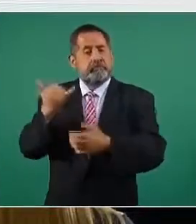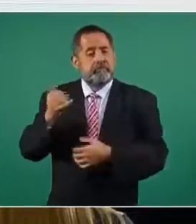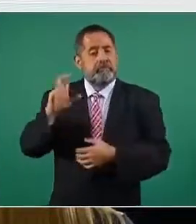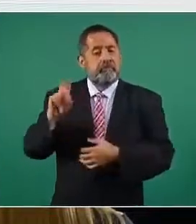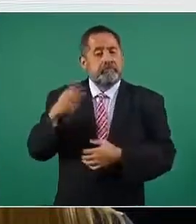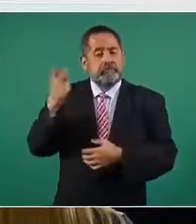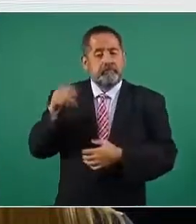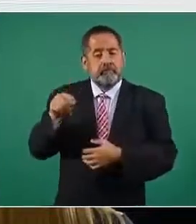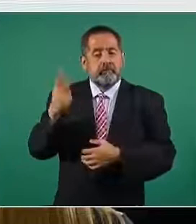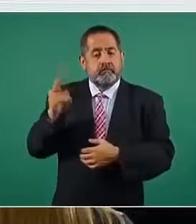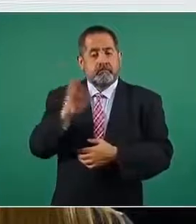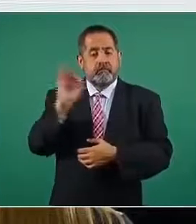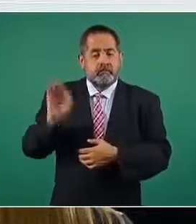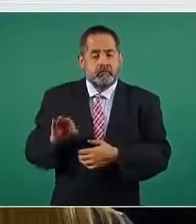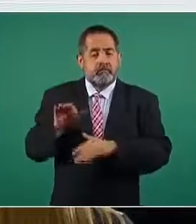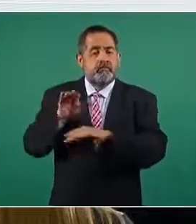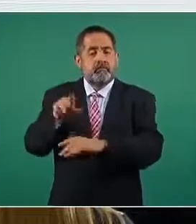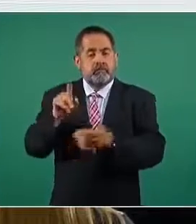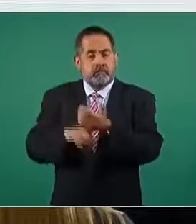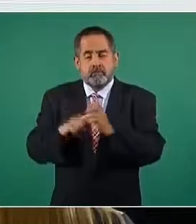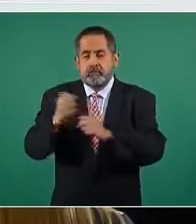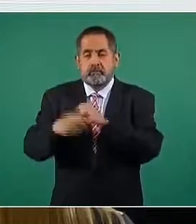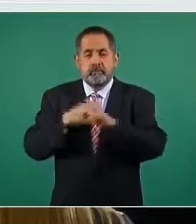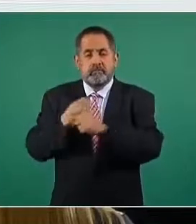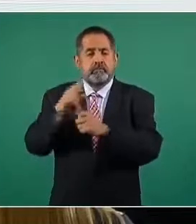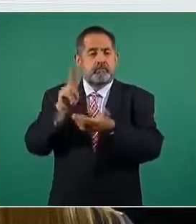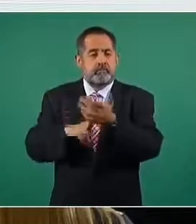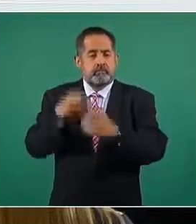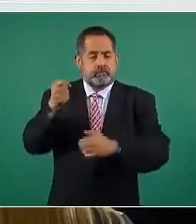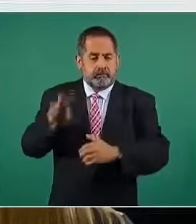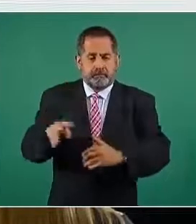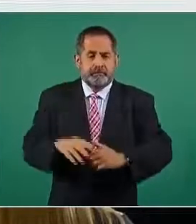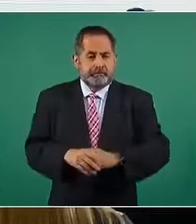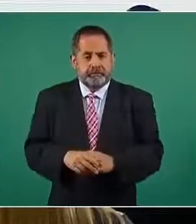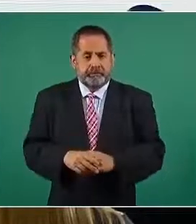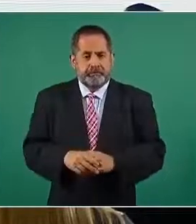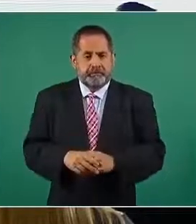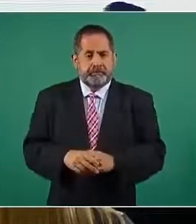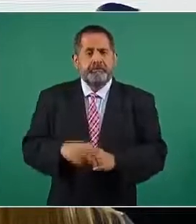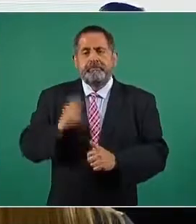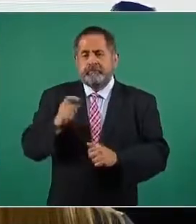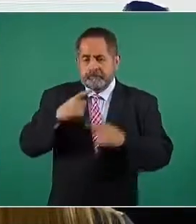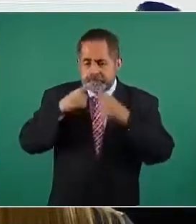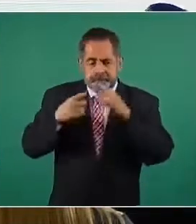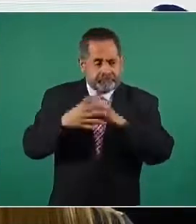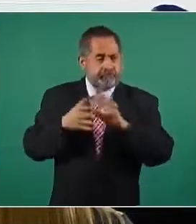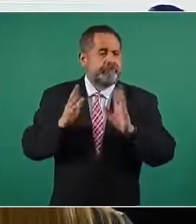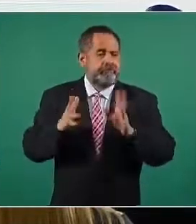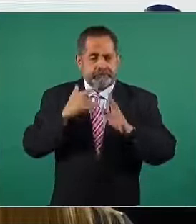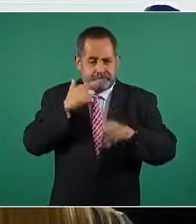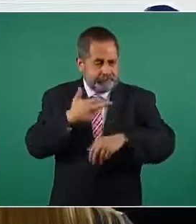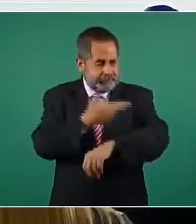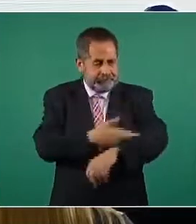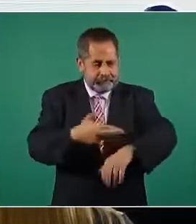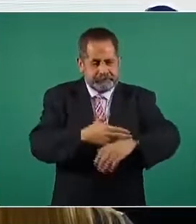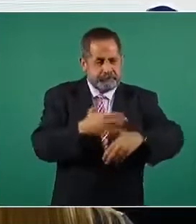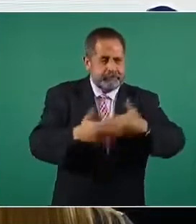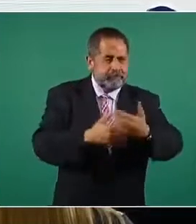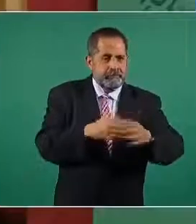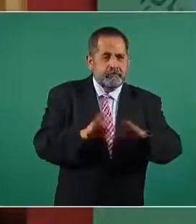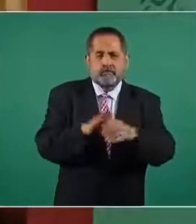por ciento respecto al dos mil diecinueve. Se ha logrado mantener en este